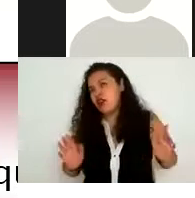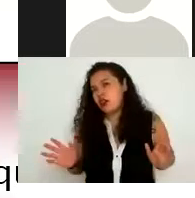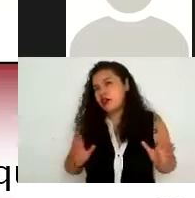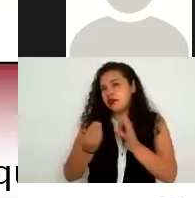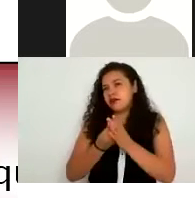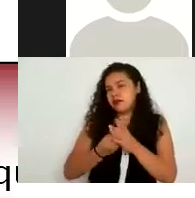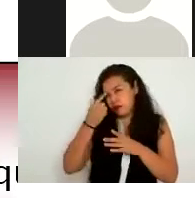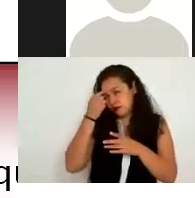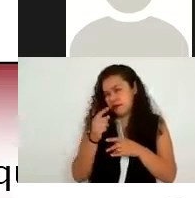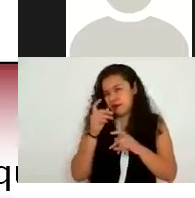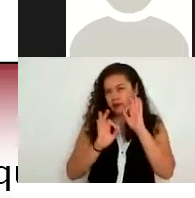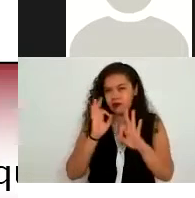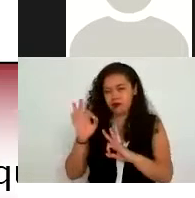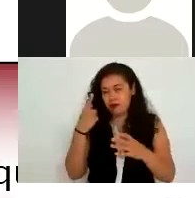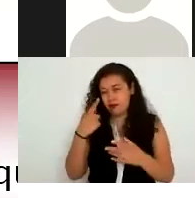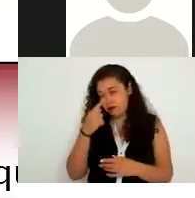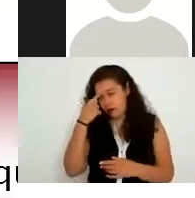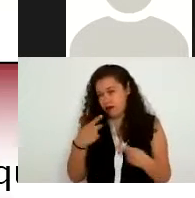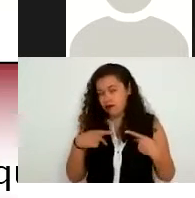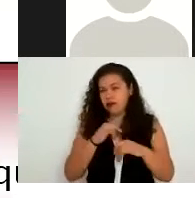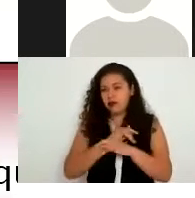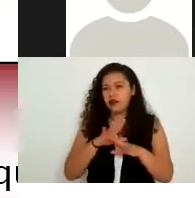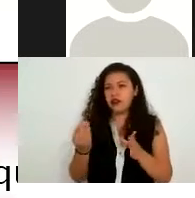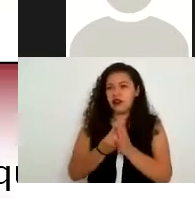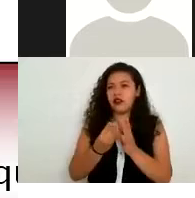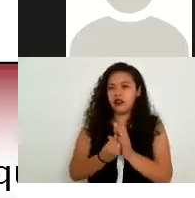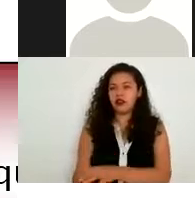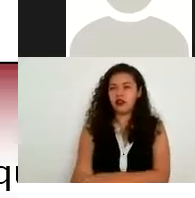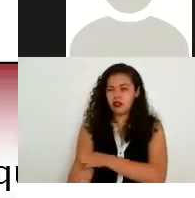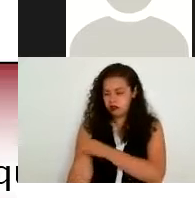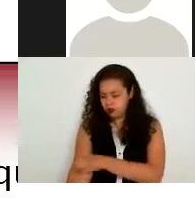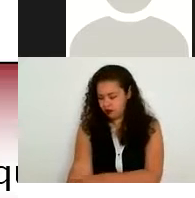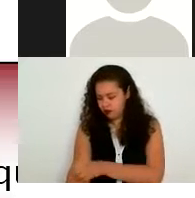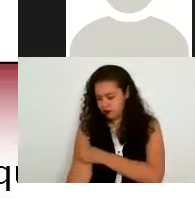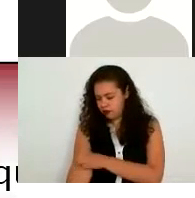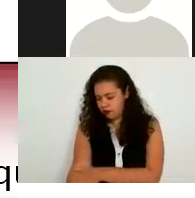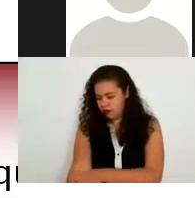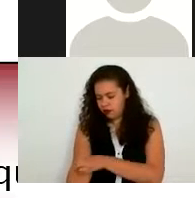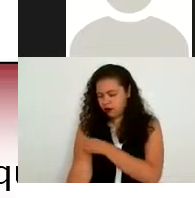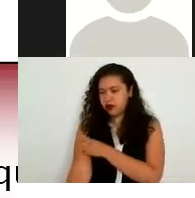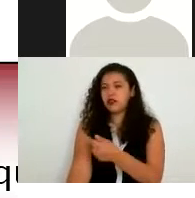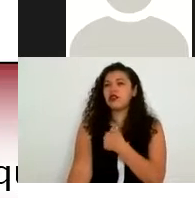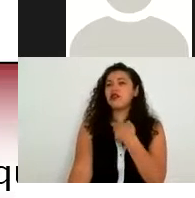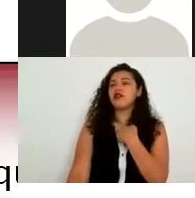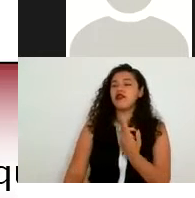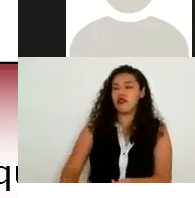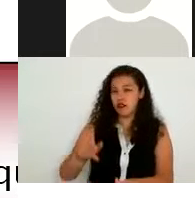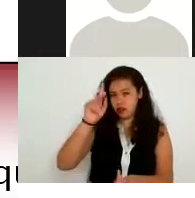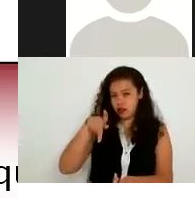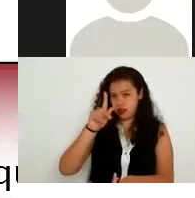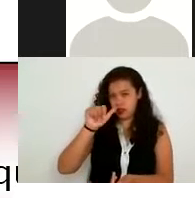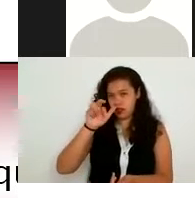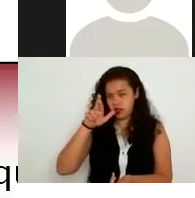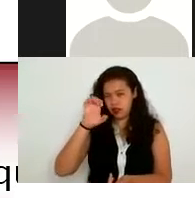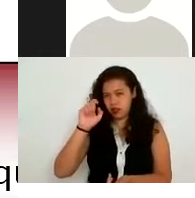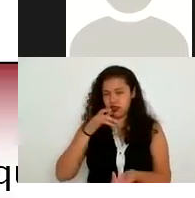tratamiento de sus datos personales es decir yo decido yo Karen prejorecido sobre a quién le doy mis datos